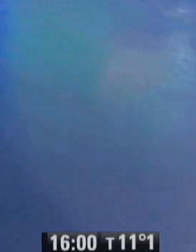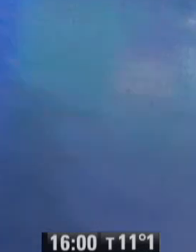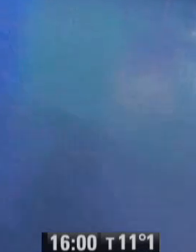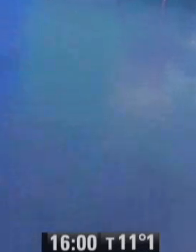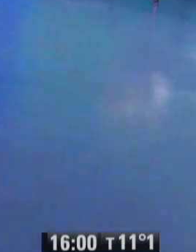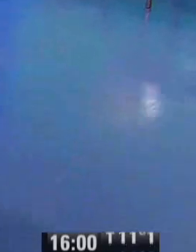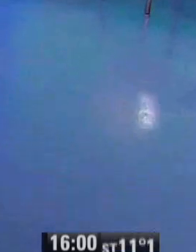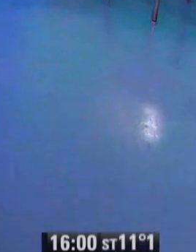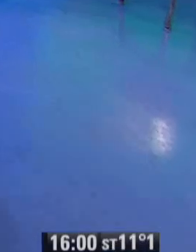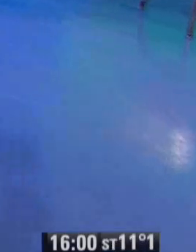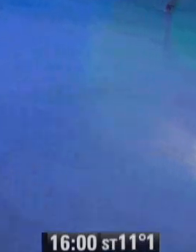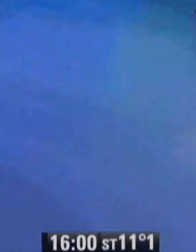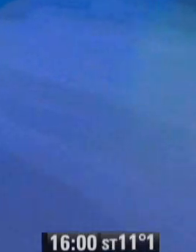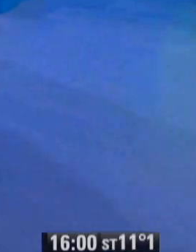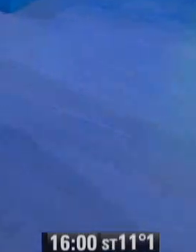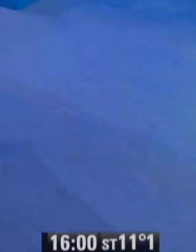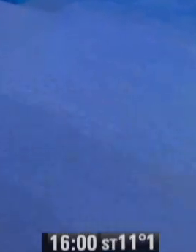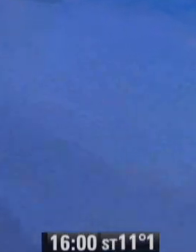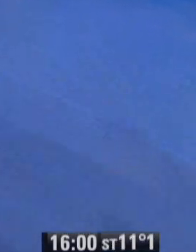¡Seguimos Educando!